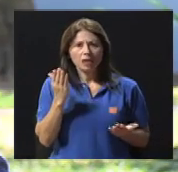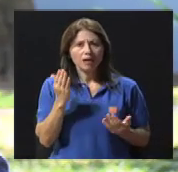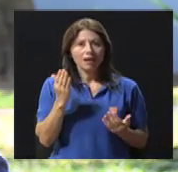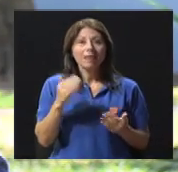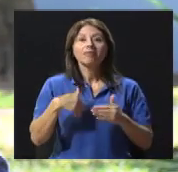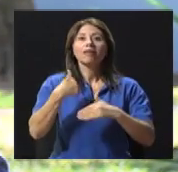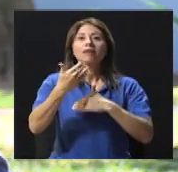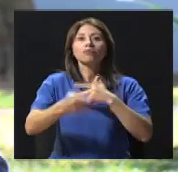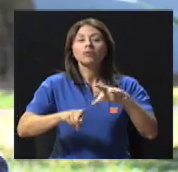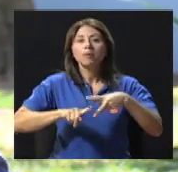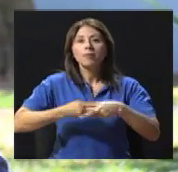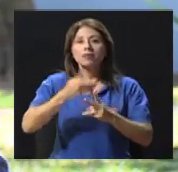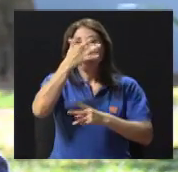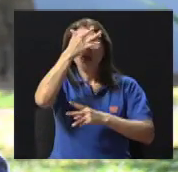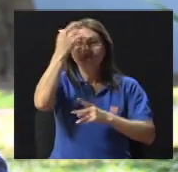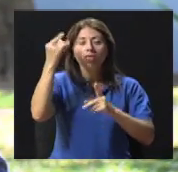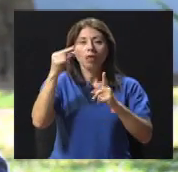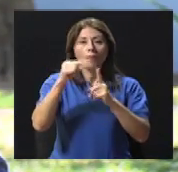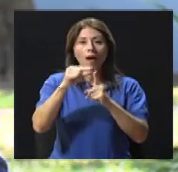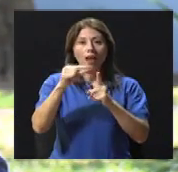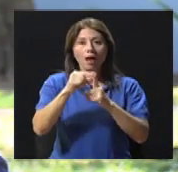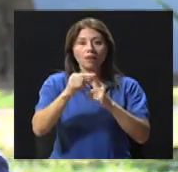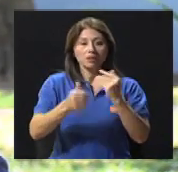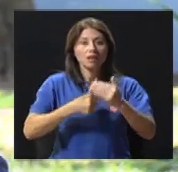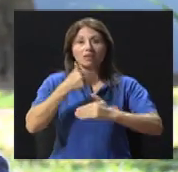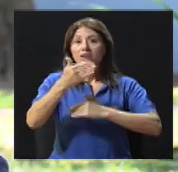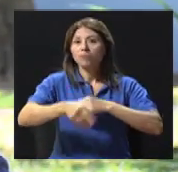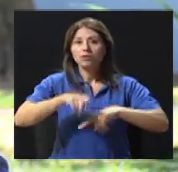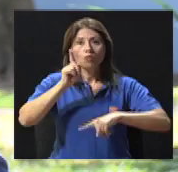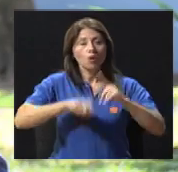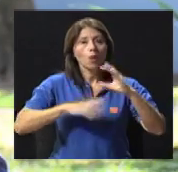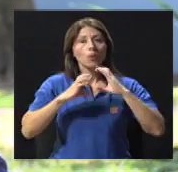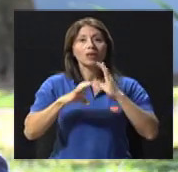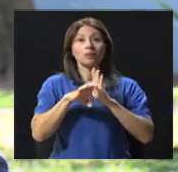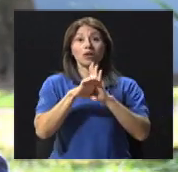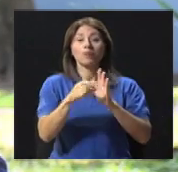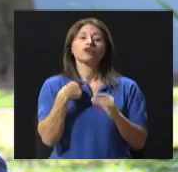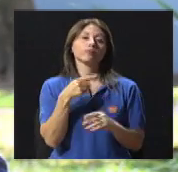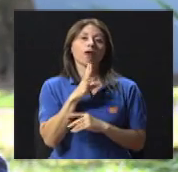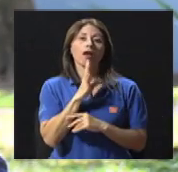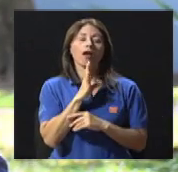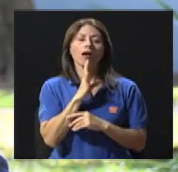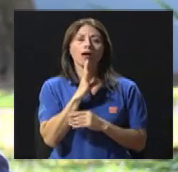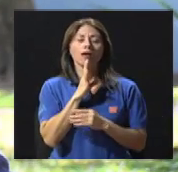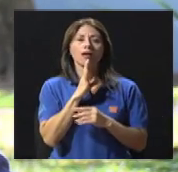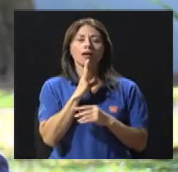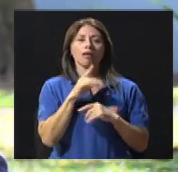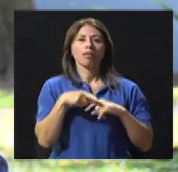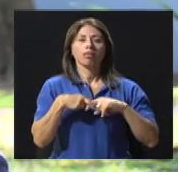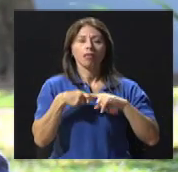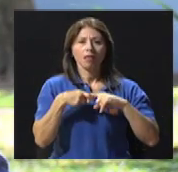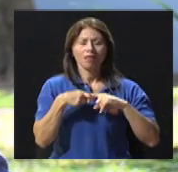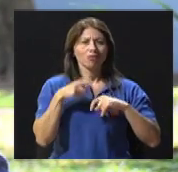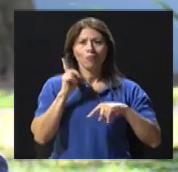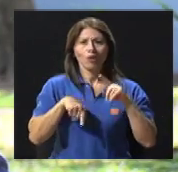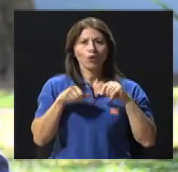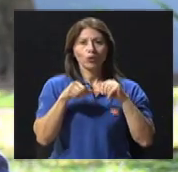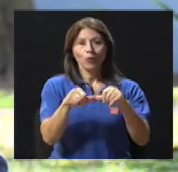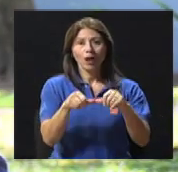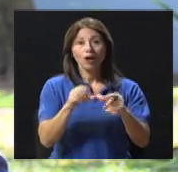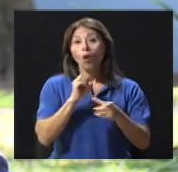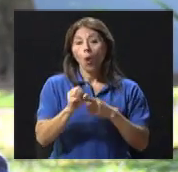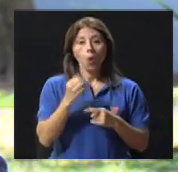con olvidar palabras, después no puedo comunicarme, estoy conversando, paro la conversación, no me puedo vestir.